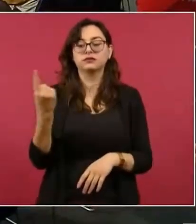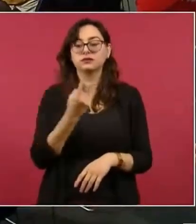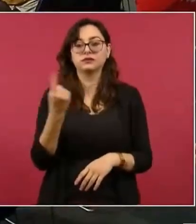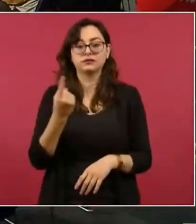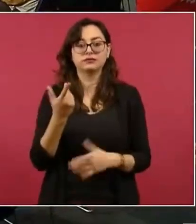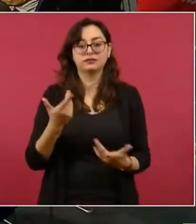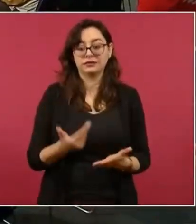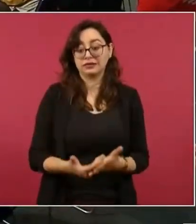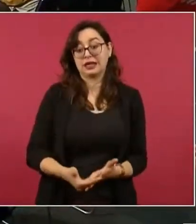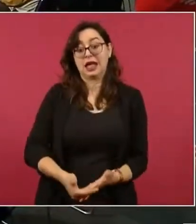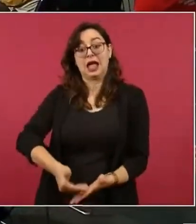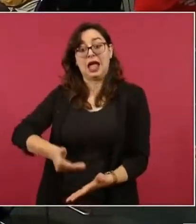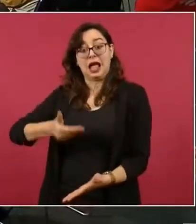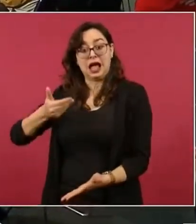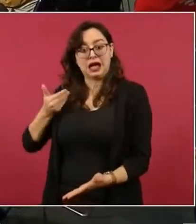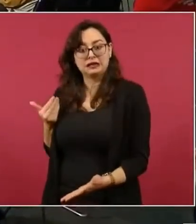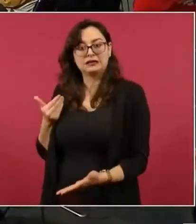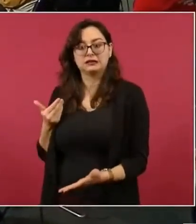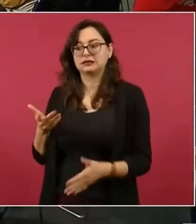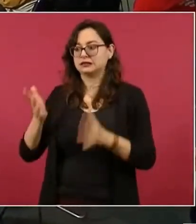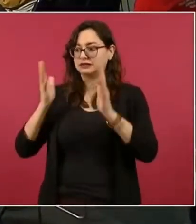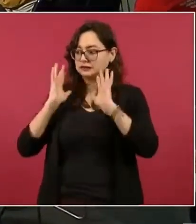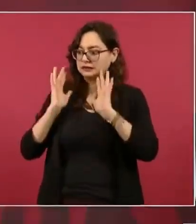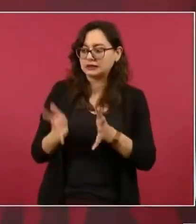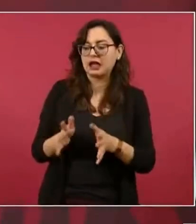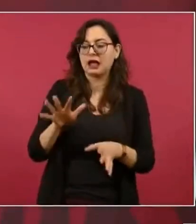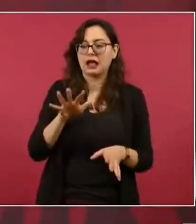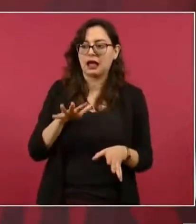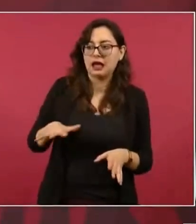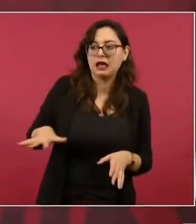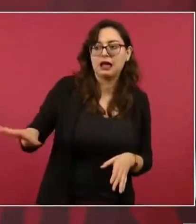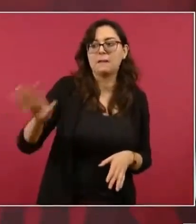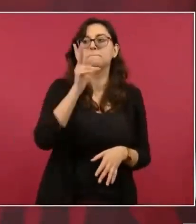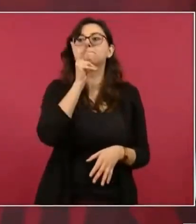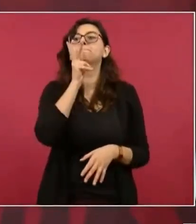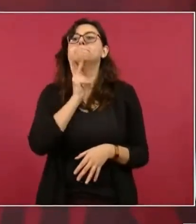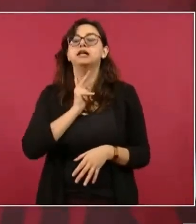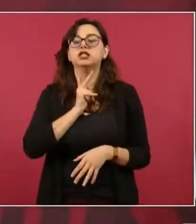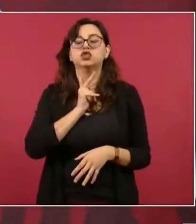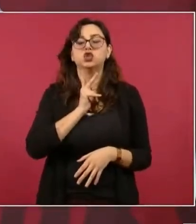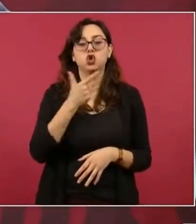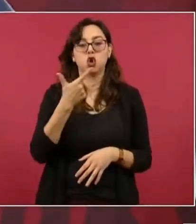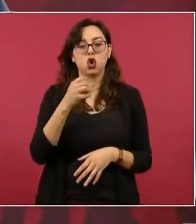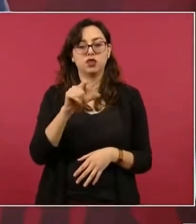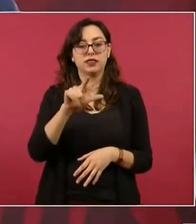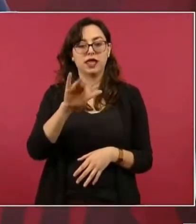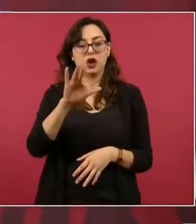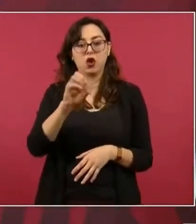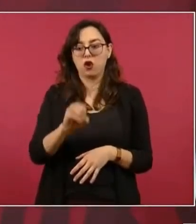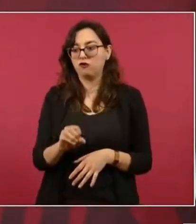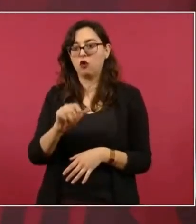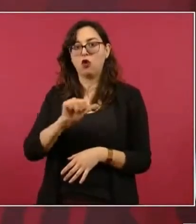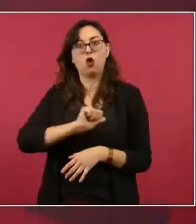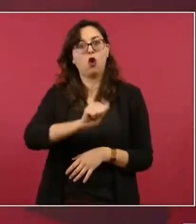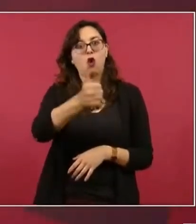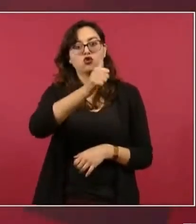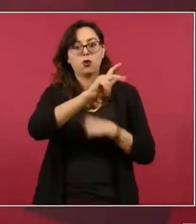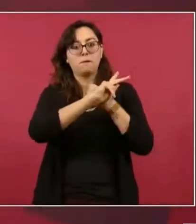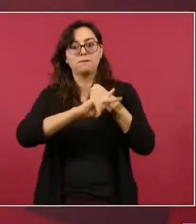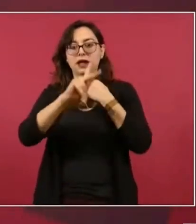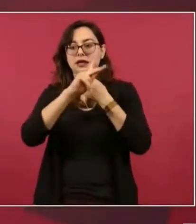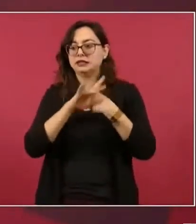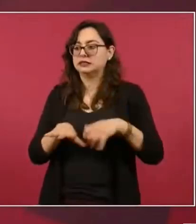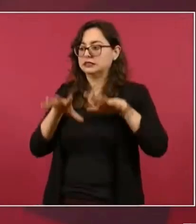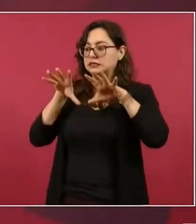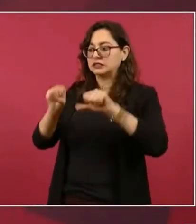Golfo después de la expropiación con los llamados contratos riesgos a empresas extranjeras imagínense